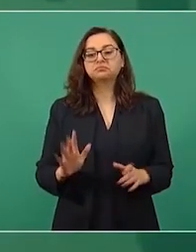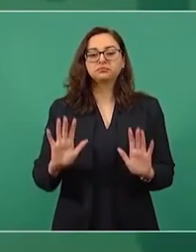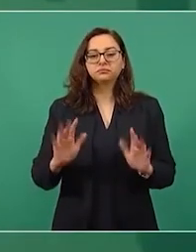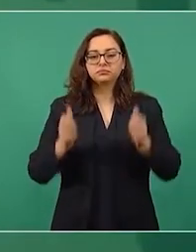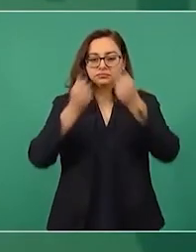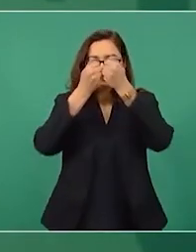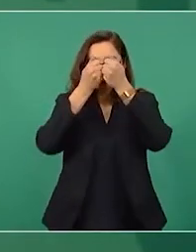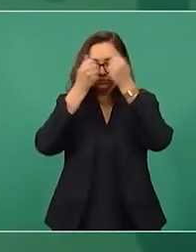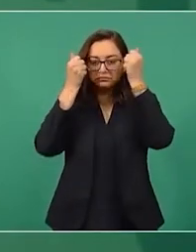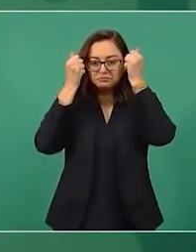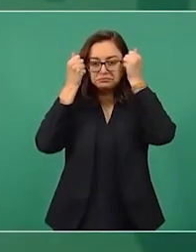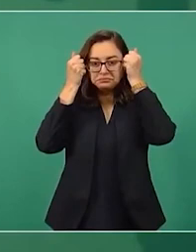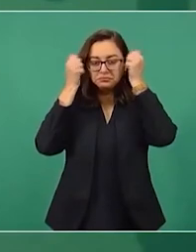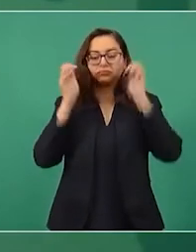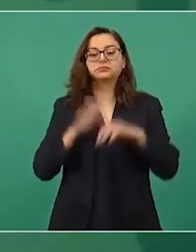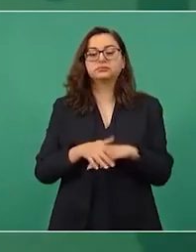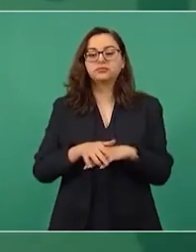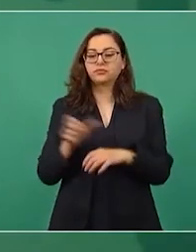le quitan la venda.